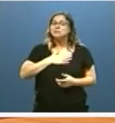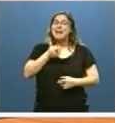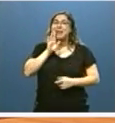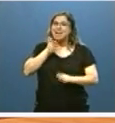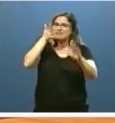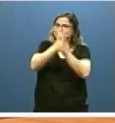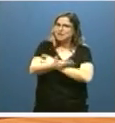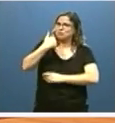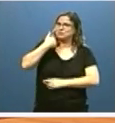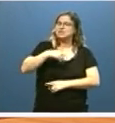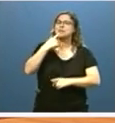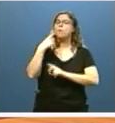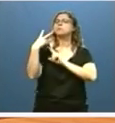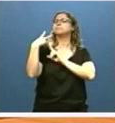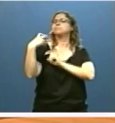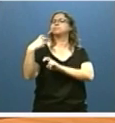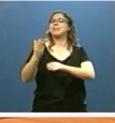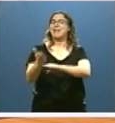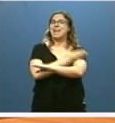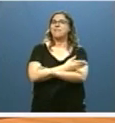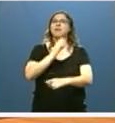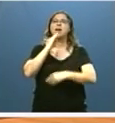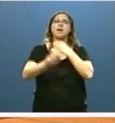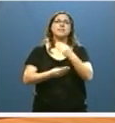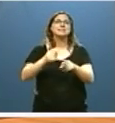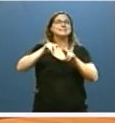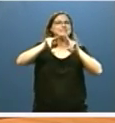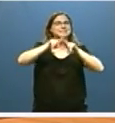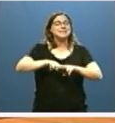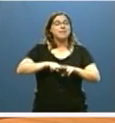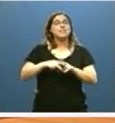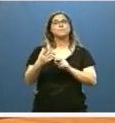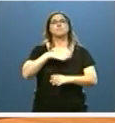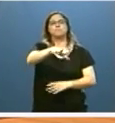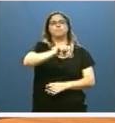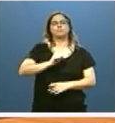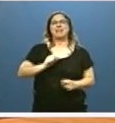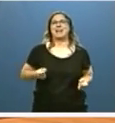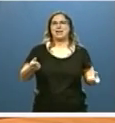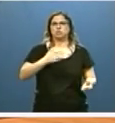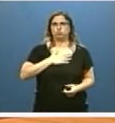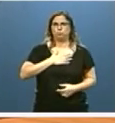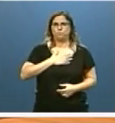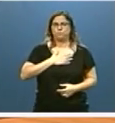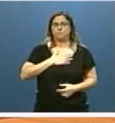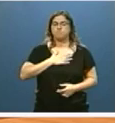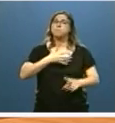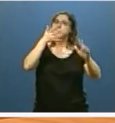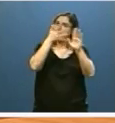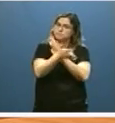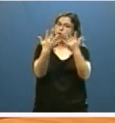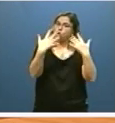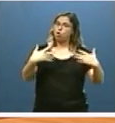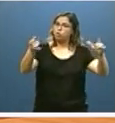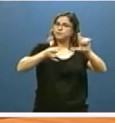anunciado, la fiscalización previa mediante la intervención directa del gasto. También hemos remitido a estas Cortes